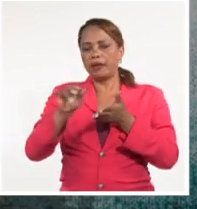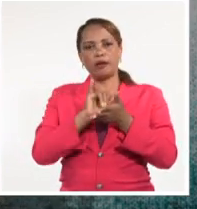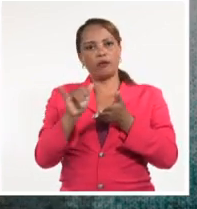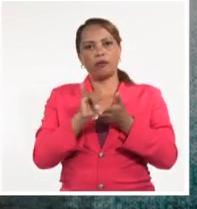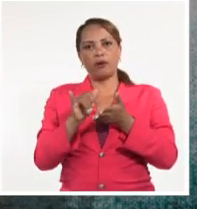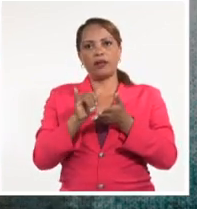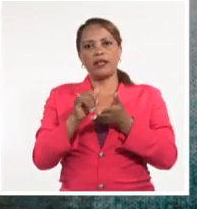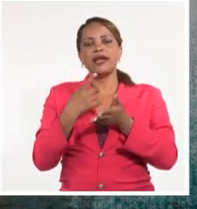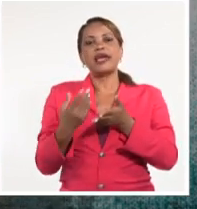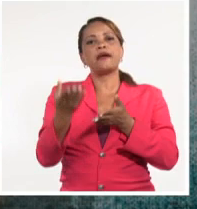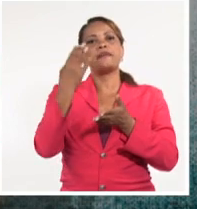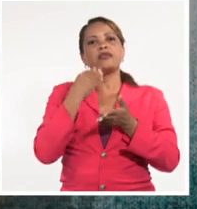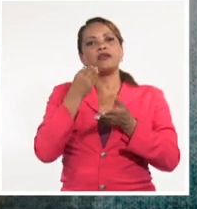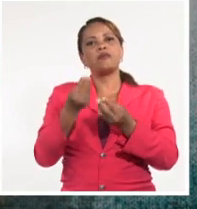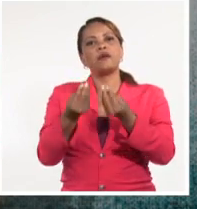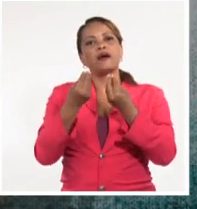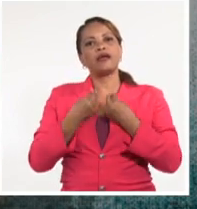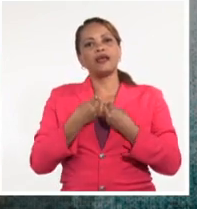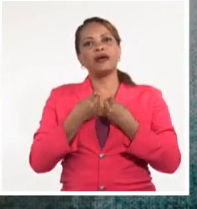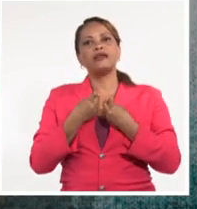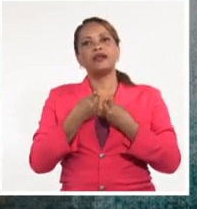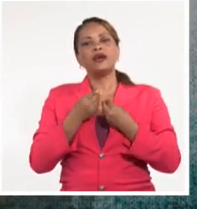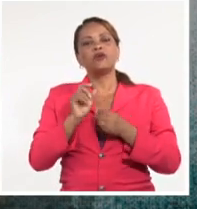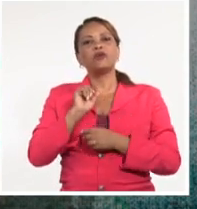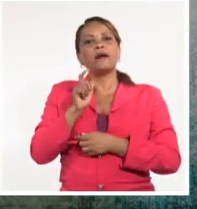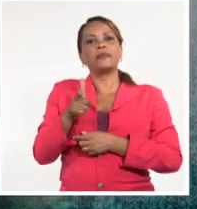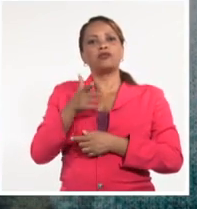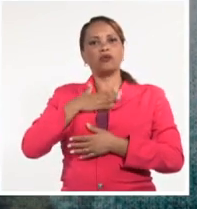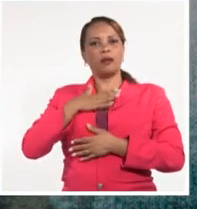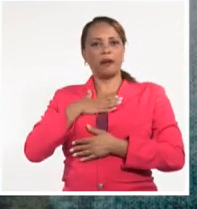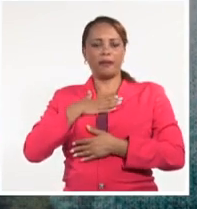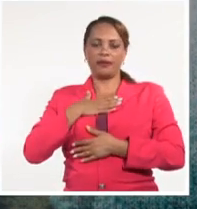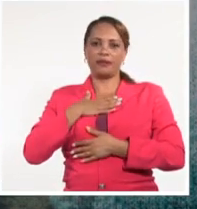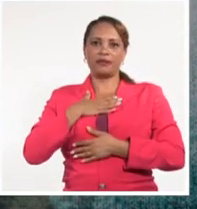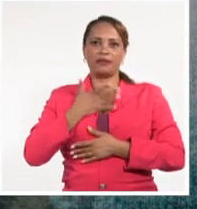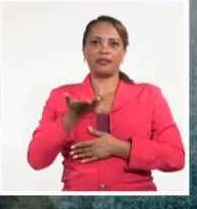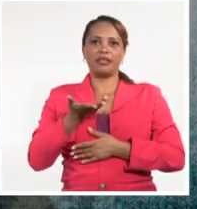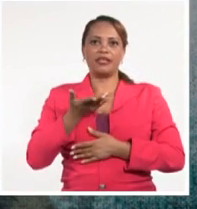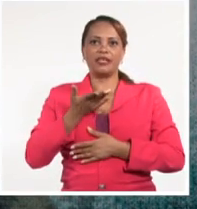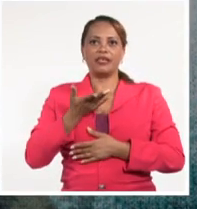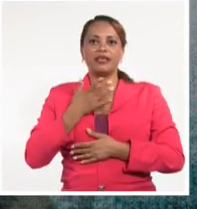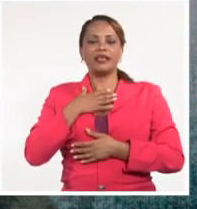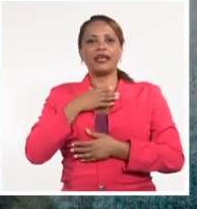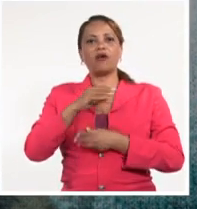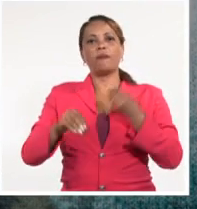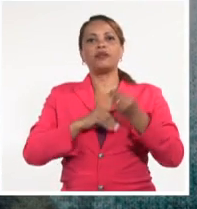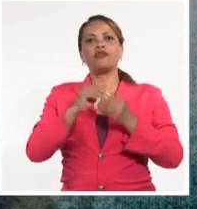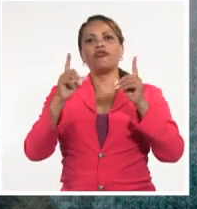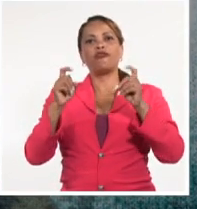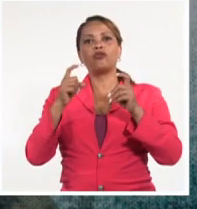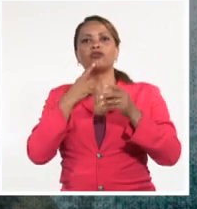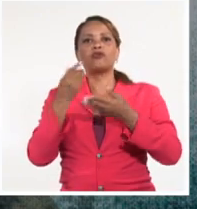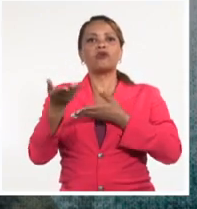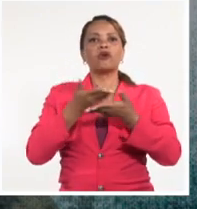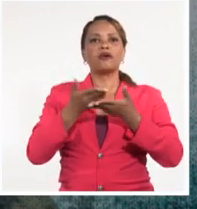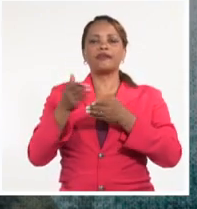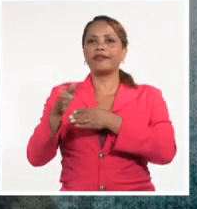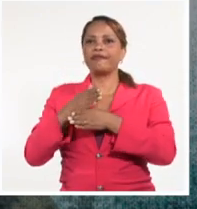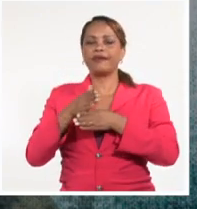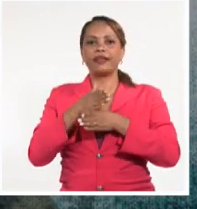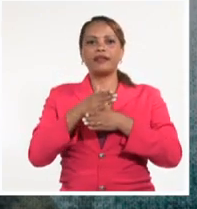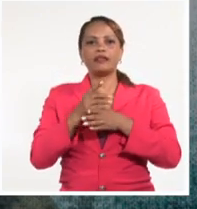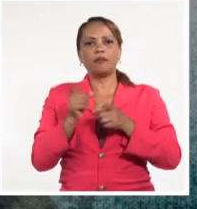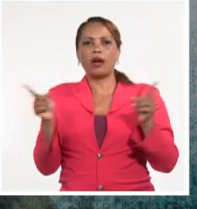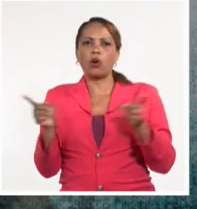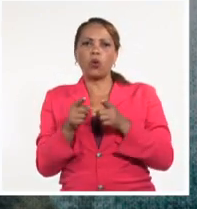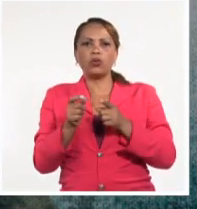Y este me dijo que me iba a regalar una pistola personalmente. Luego compartió varias fotos de armas conmigo, armas cortas, más largas.